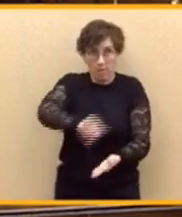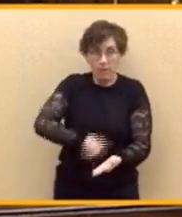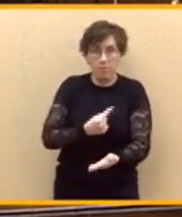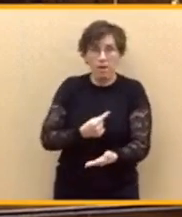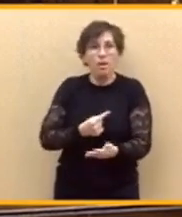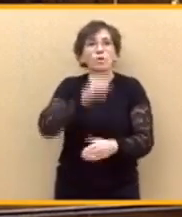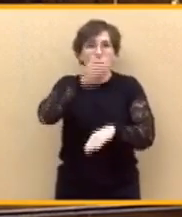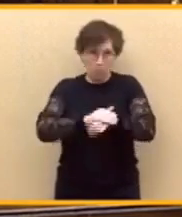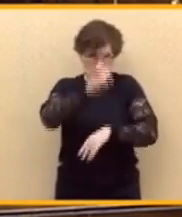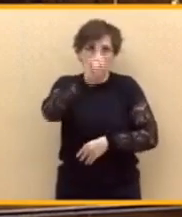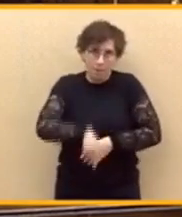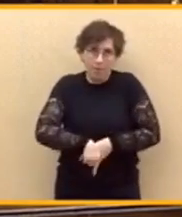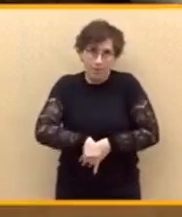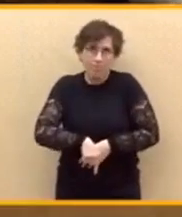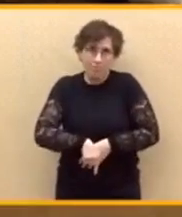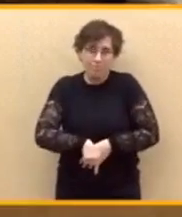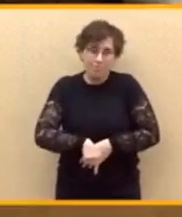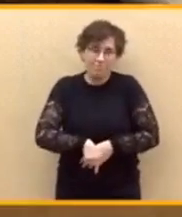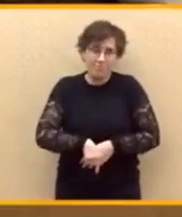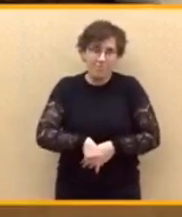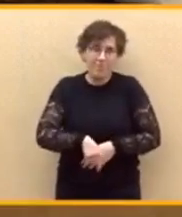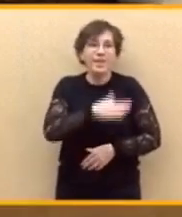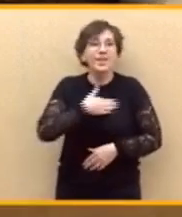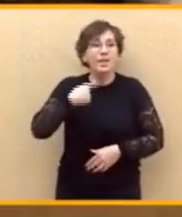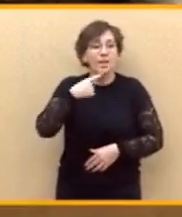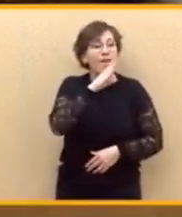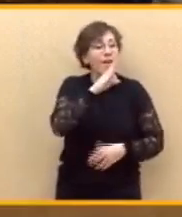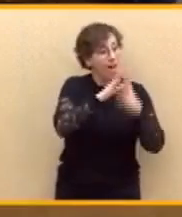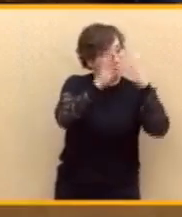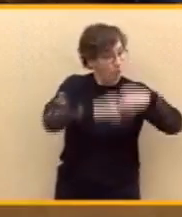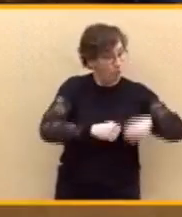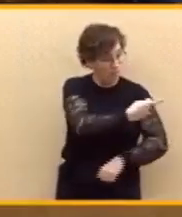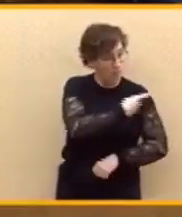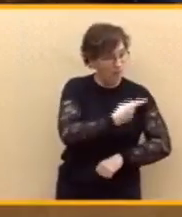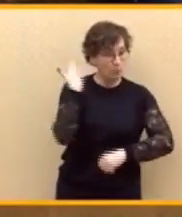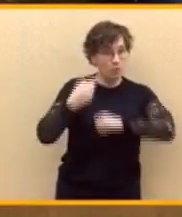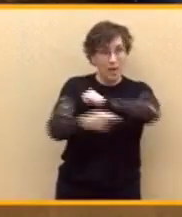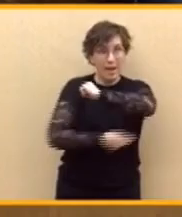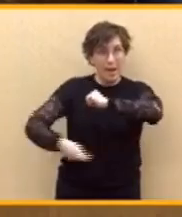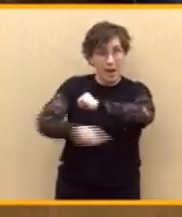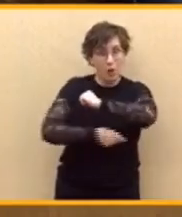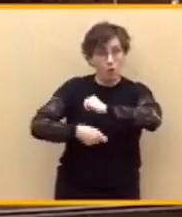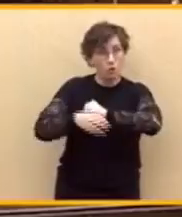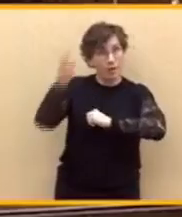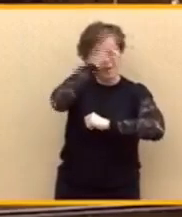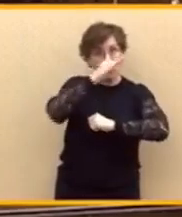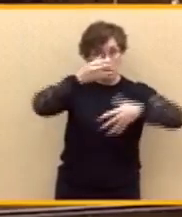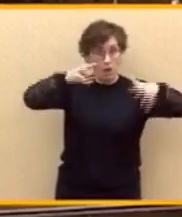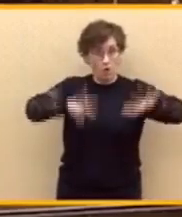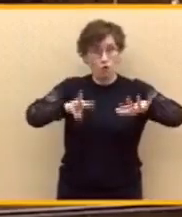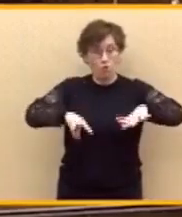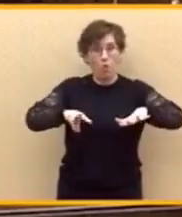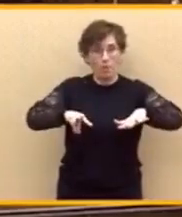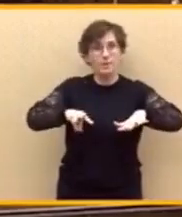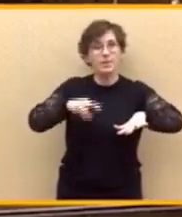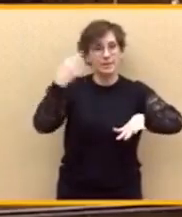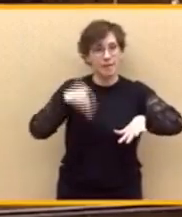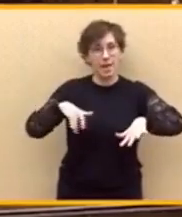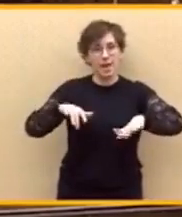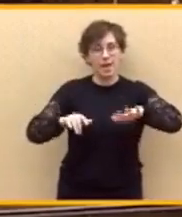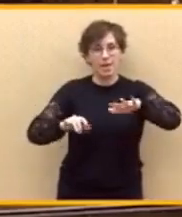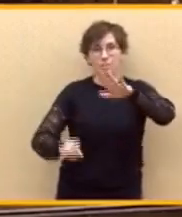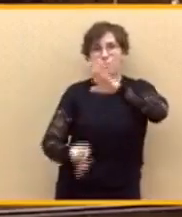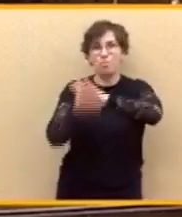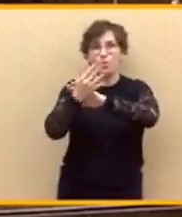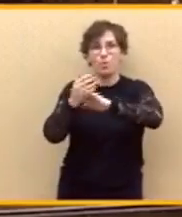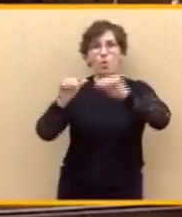también. Es decir, aquello que acordamos en agosto, que en ocho meses tendríamos un nuevo modelo sobre